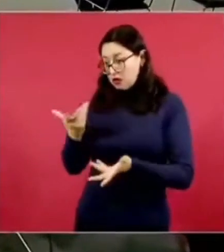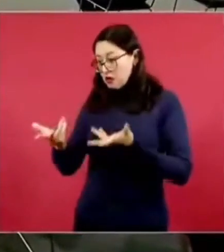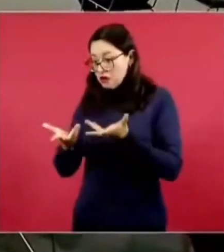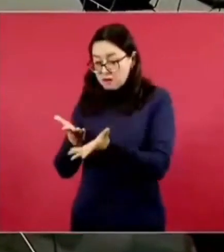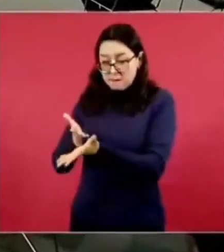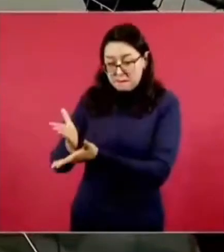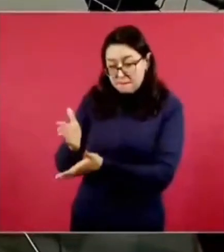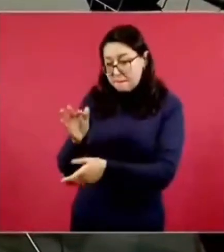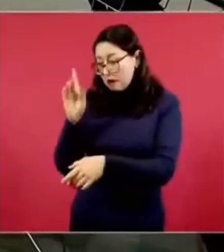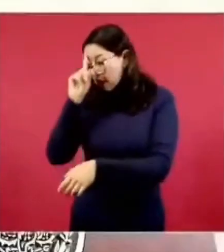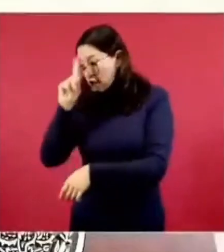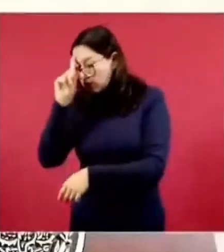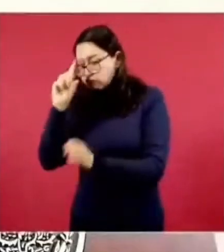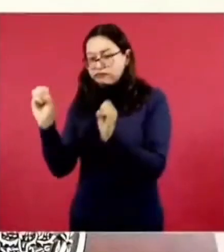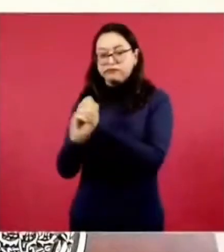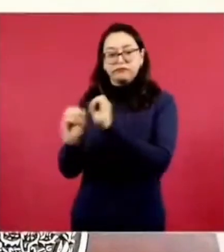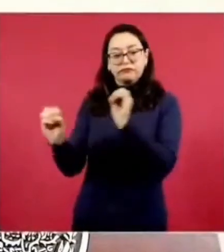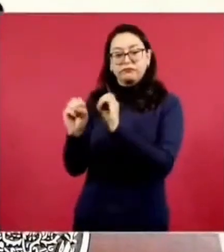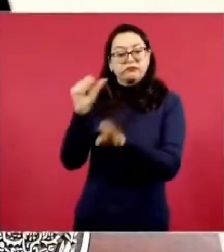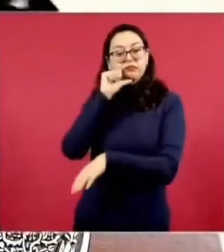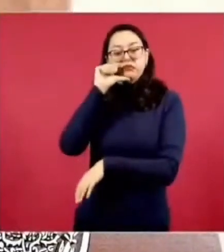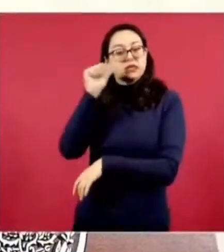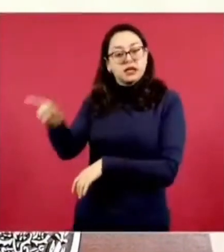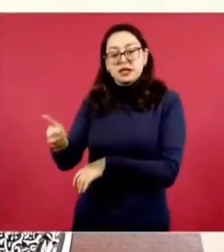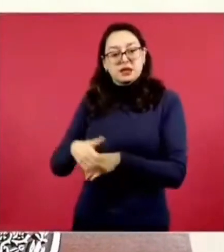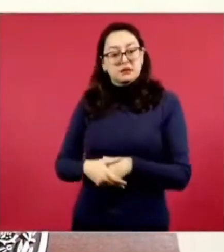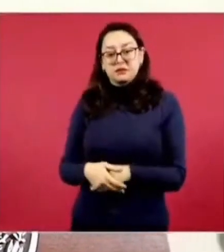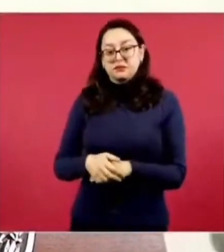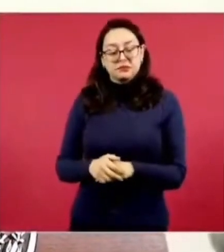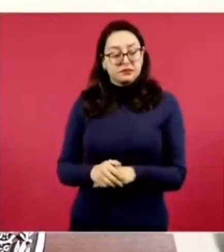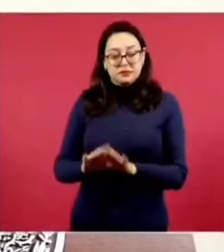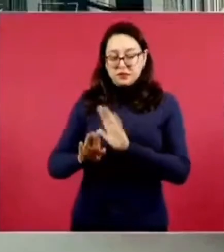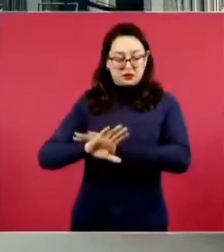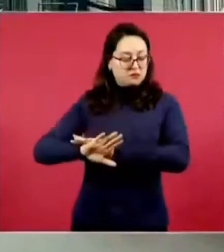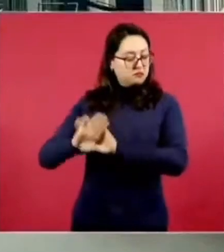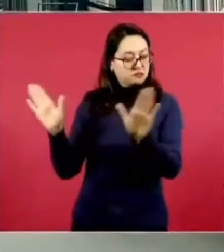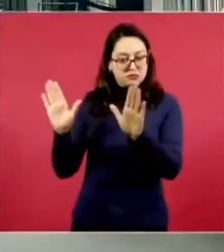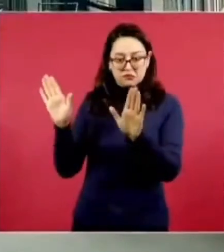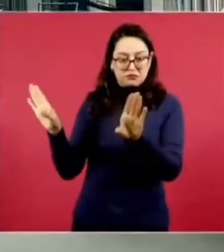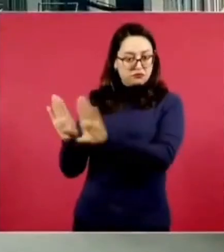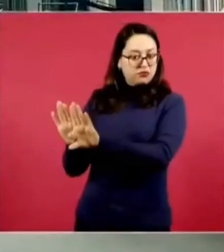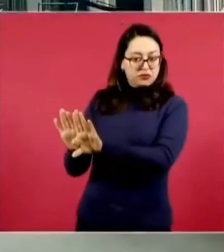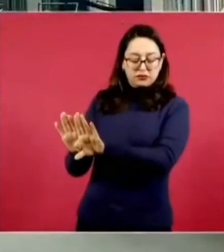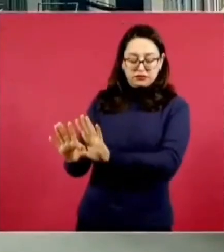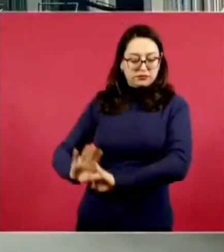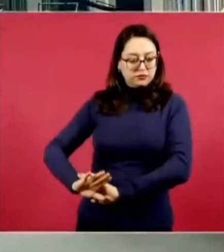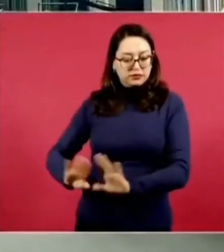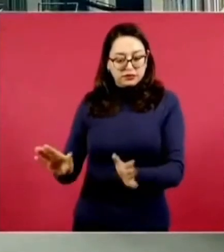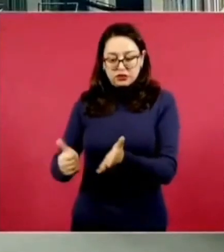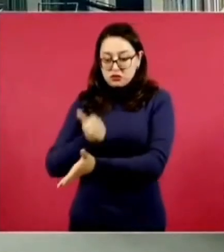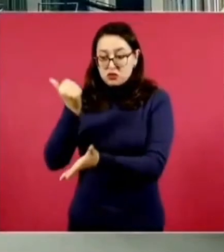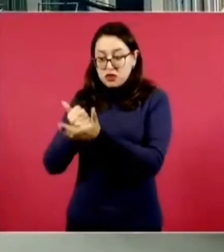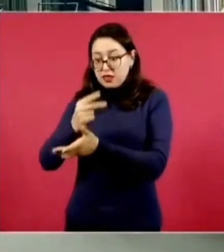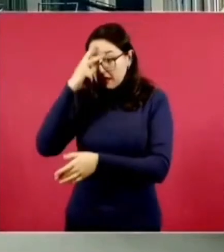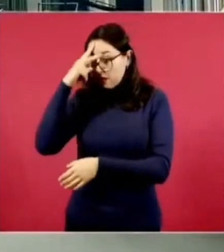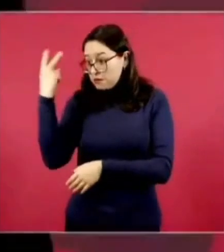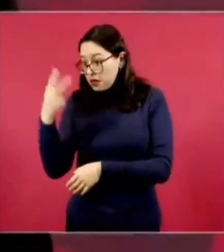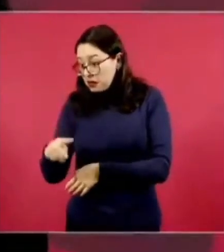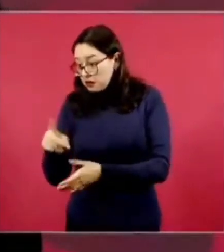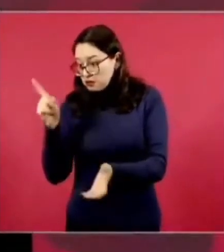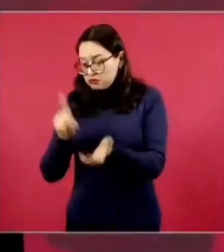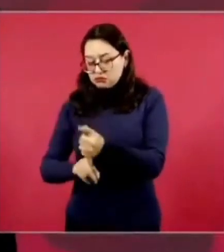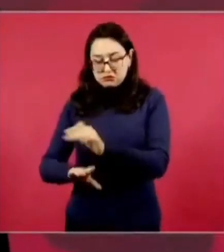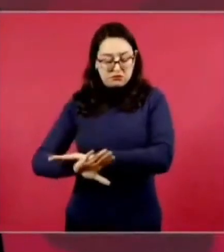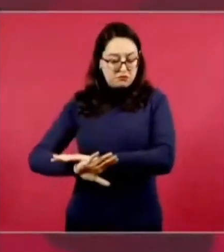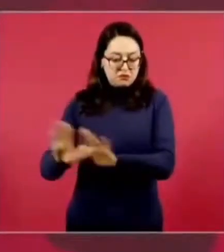y ya hasta se me olvidaban las cosas lo que habíamos hecho ya fue terminé